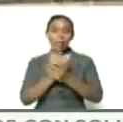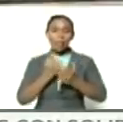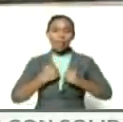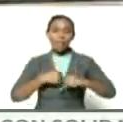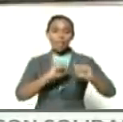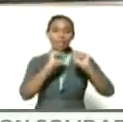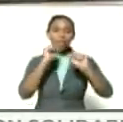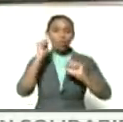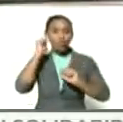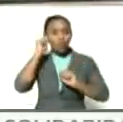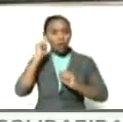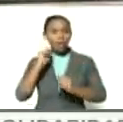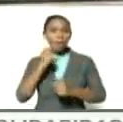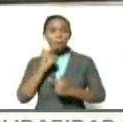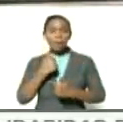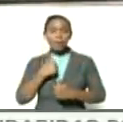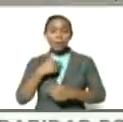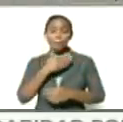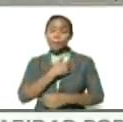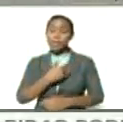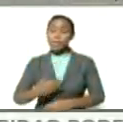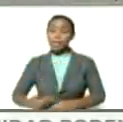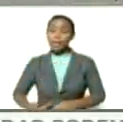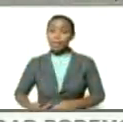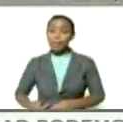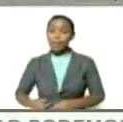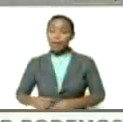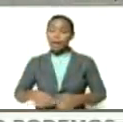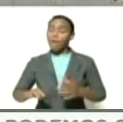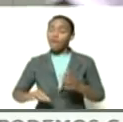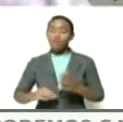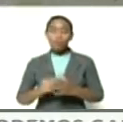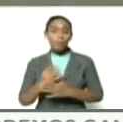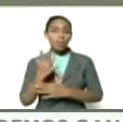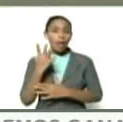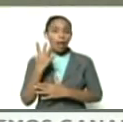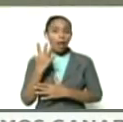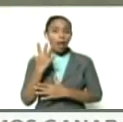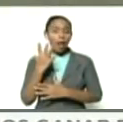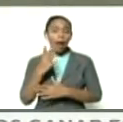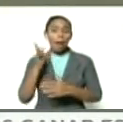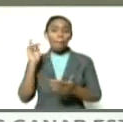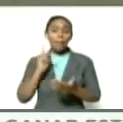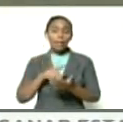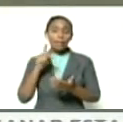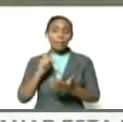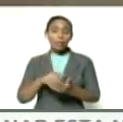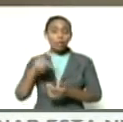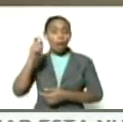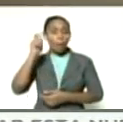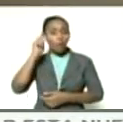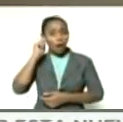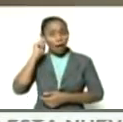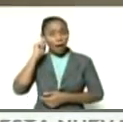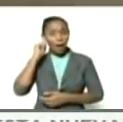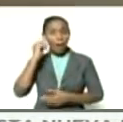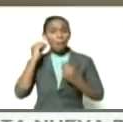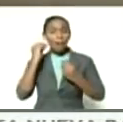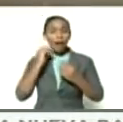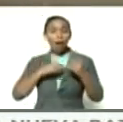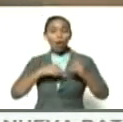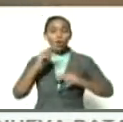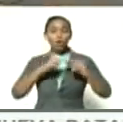a la mujer y me dice presidente es fundamental la participación de la mujer para la